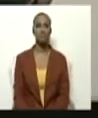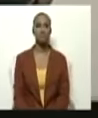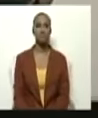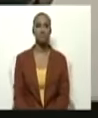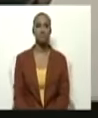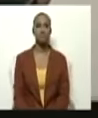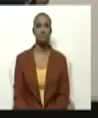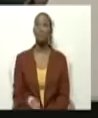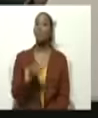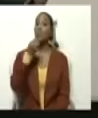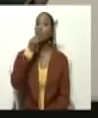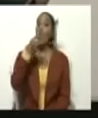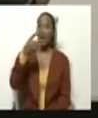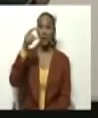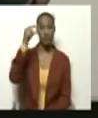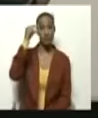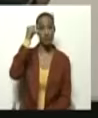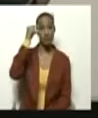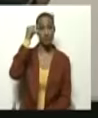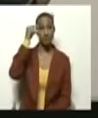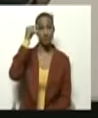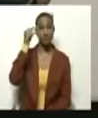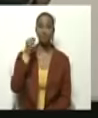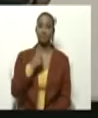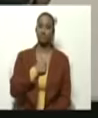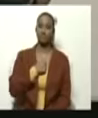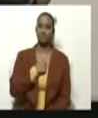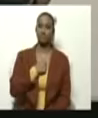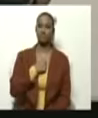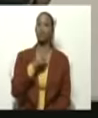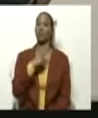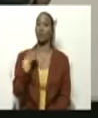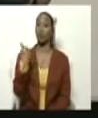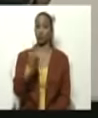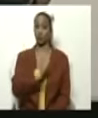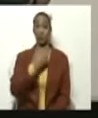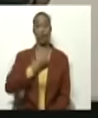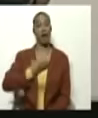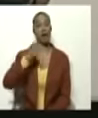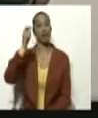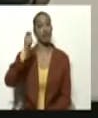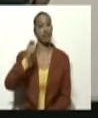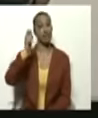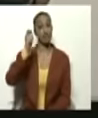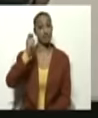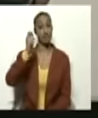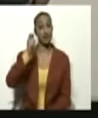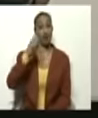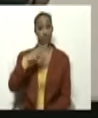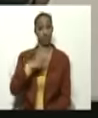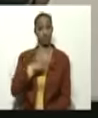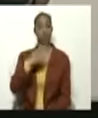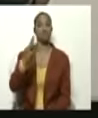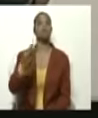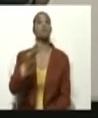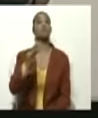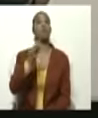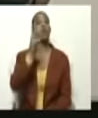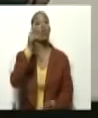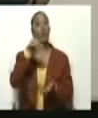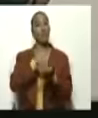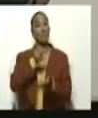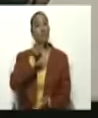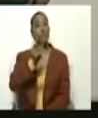Ante todo, buenos días. Nosotros y nosotras alcaldesas electos en el 2021 con la tarjeta de la